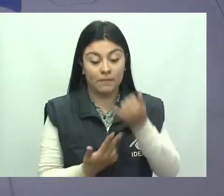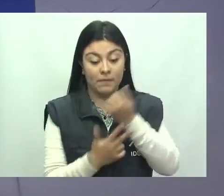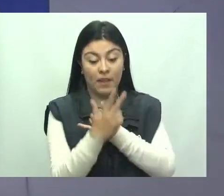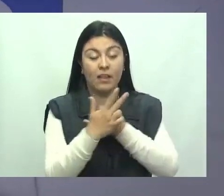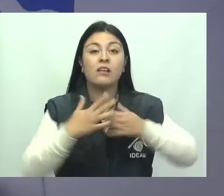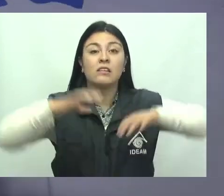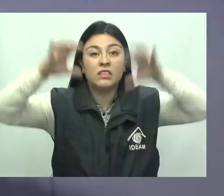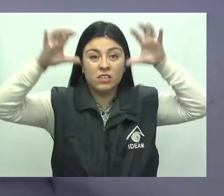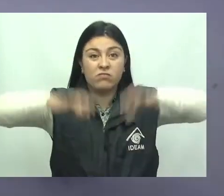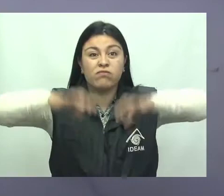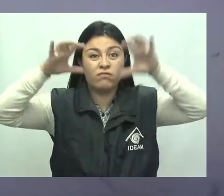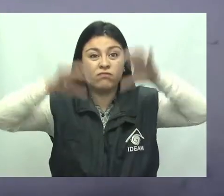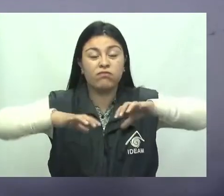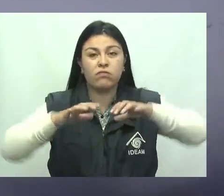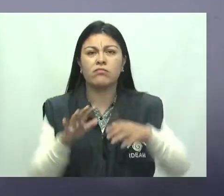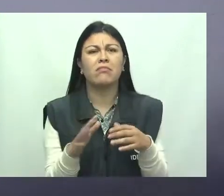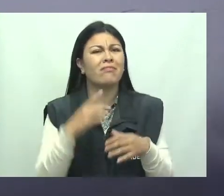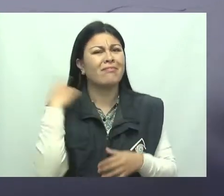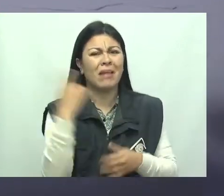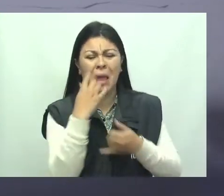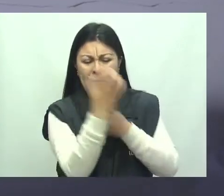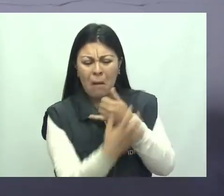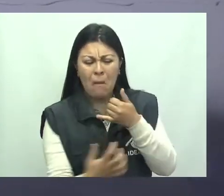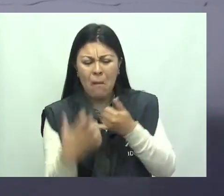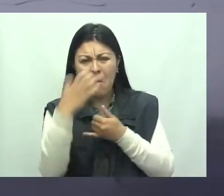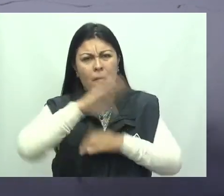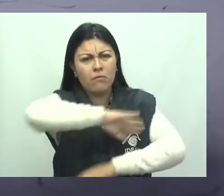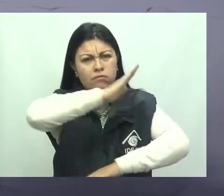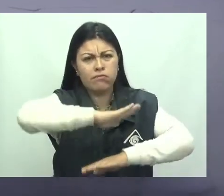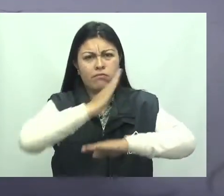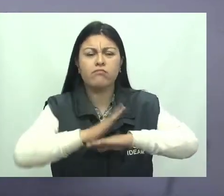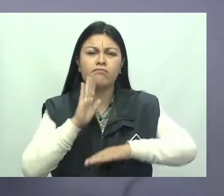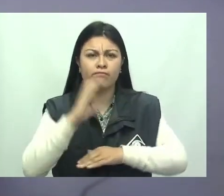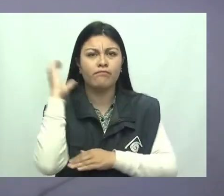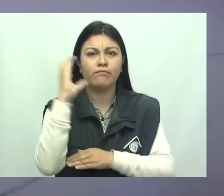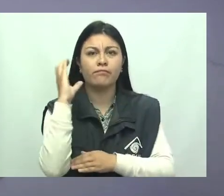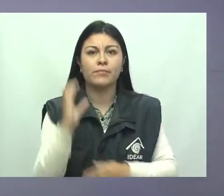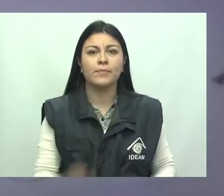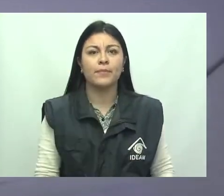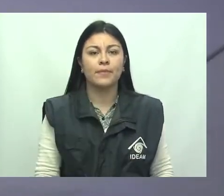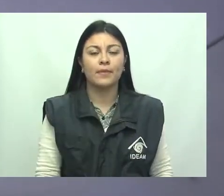La zona andina estará con lluvias sobre todas las regiones montañosas del país.